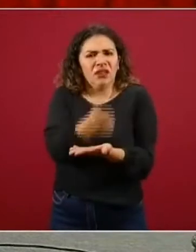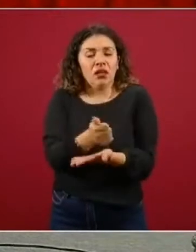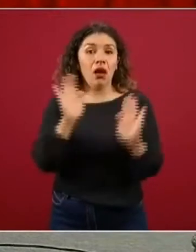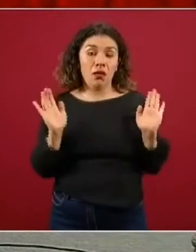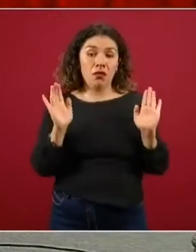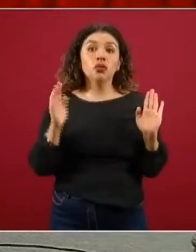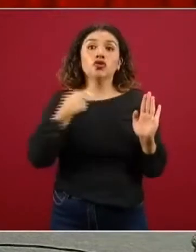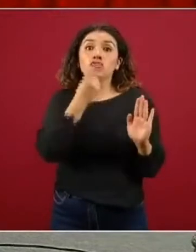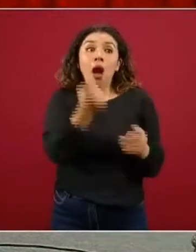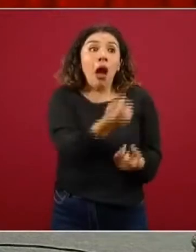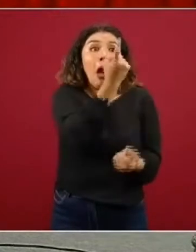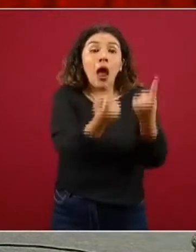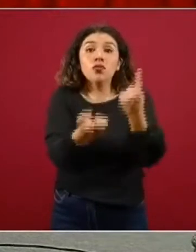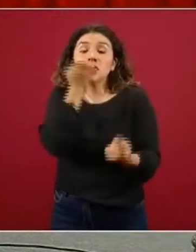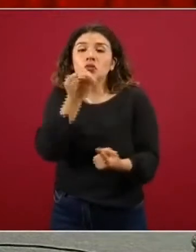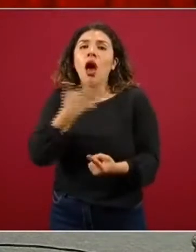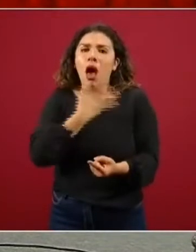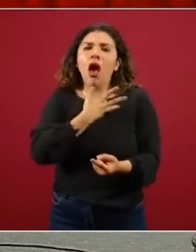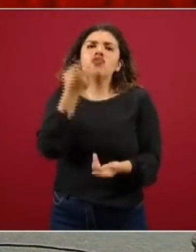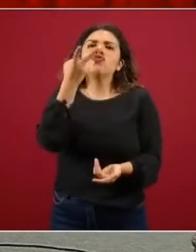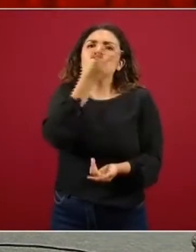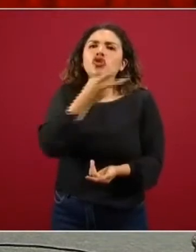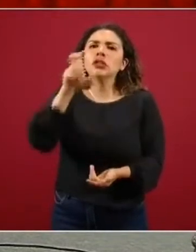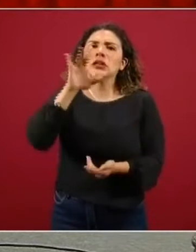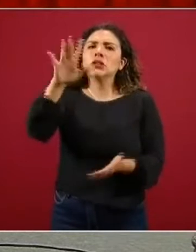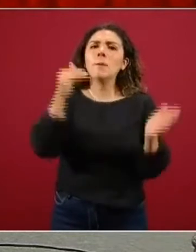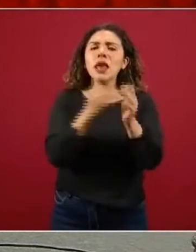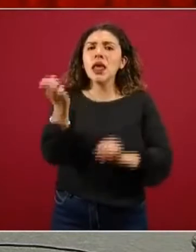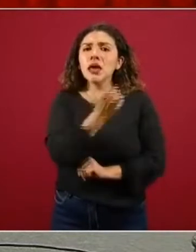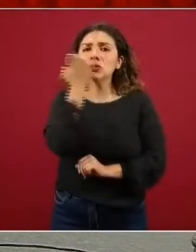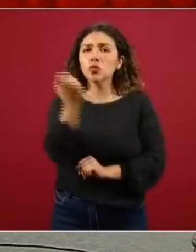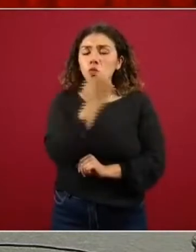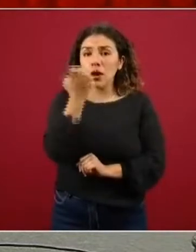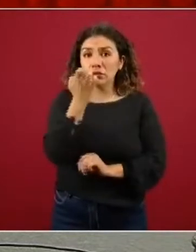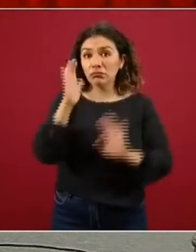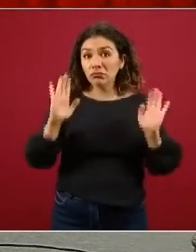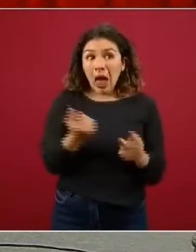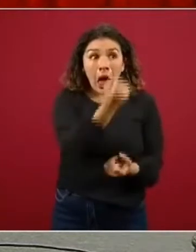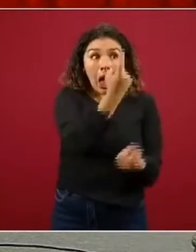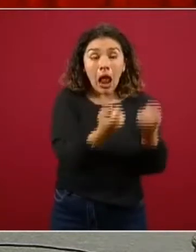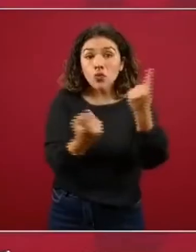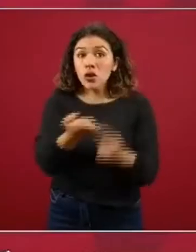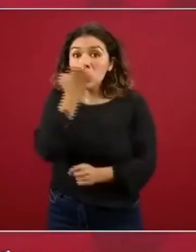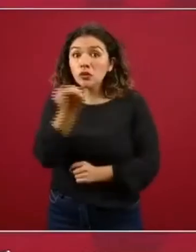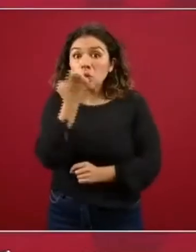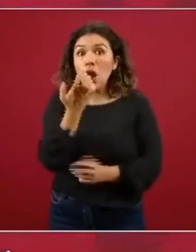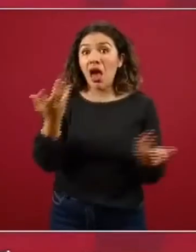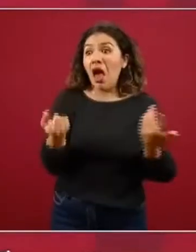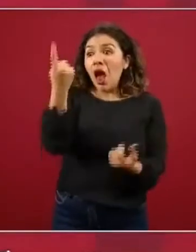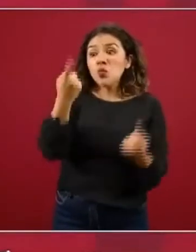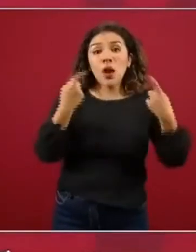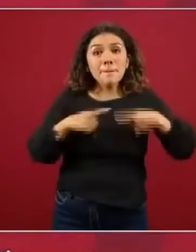decir que en alguna escuela son 235 mil escuelas entonces si en alguna escuela alguien